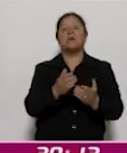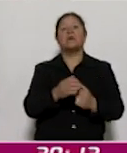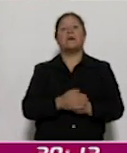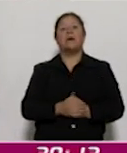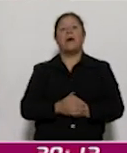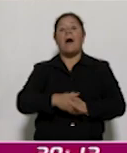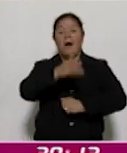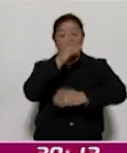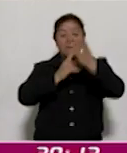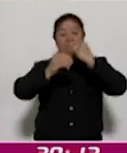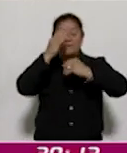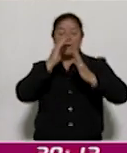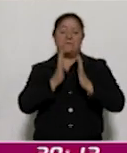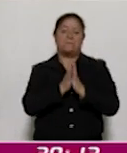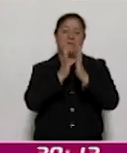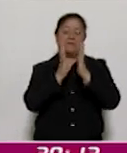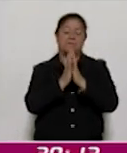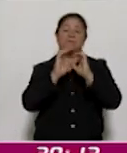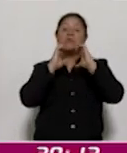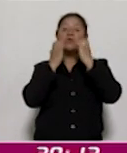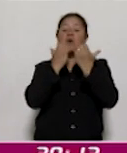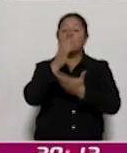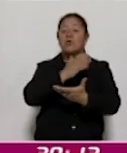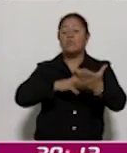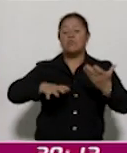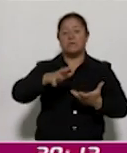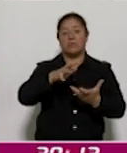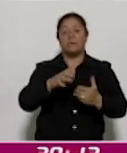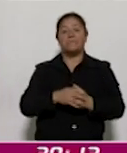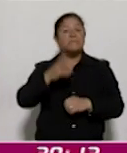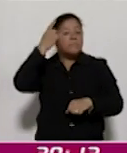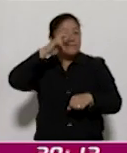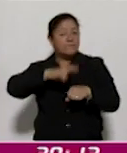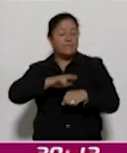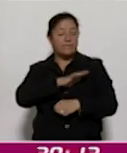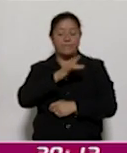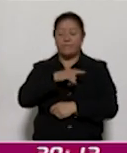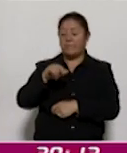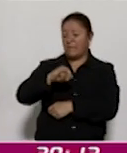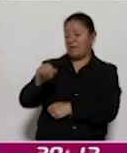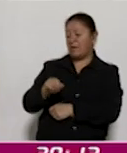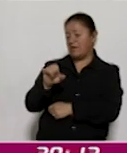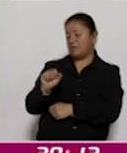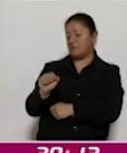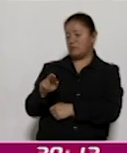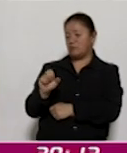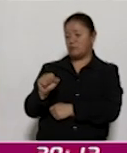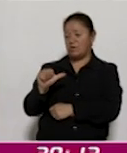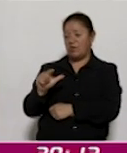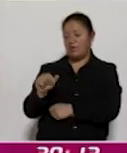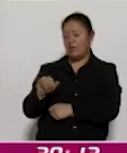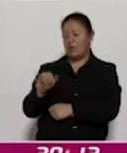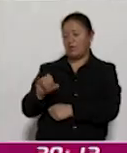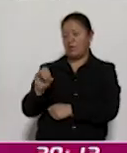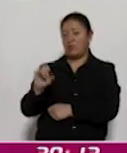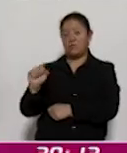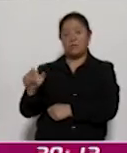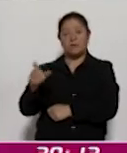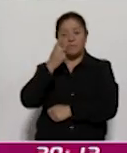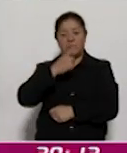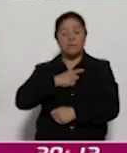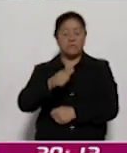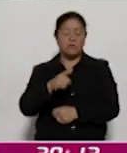participación comunitaria. Director General de la Emisora, Jesús Alejo Santiago, informó que los programas de